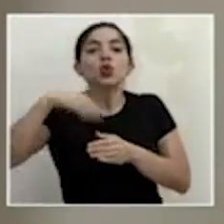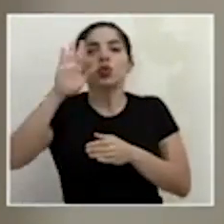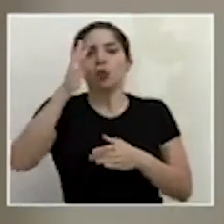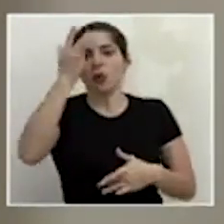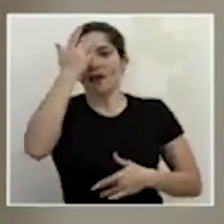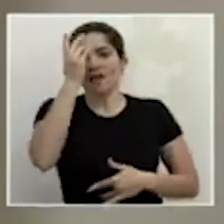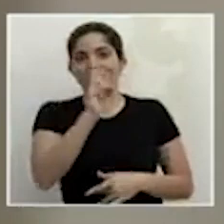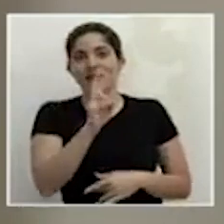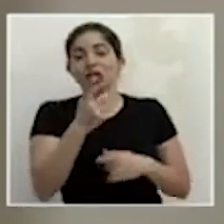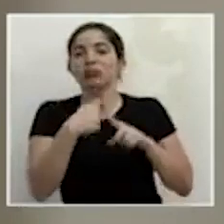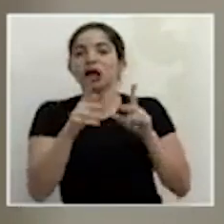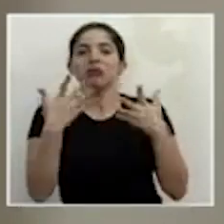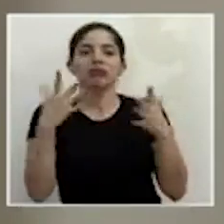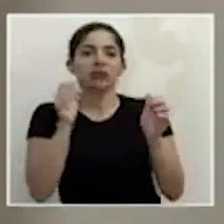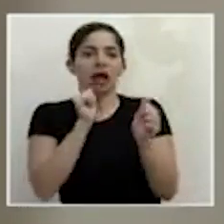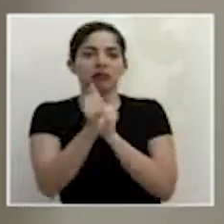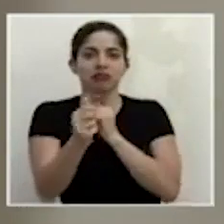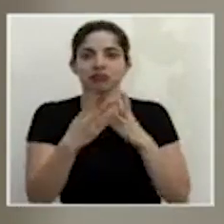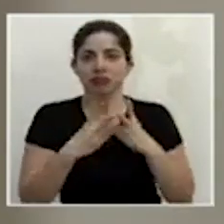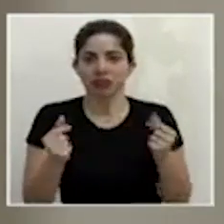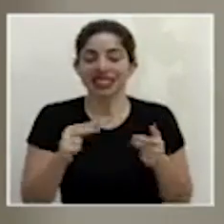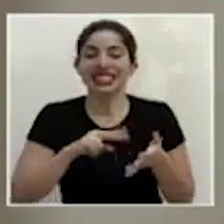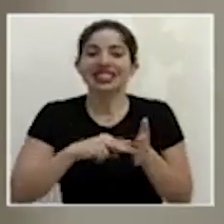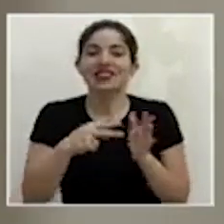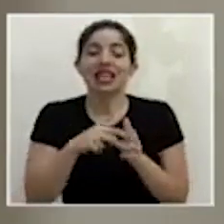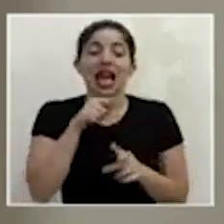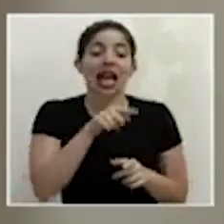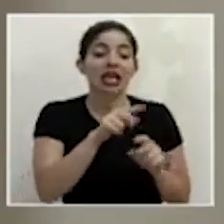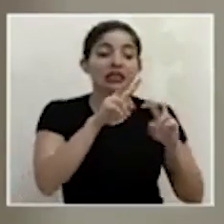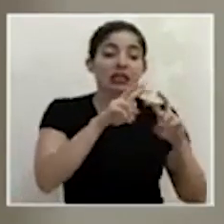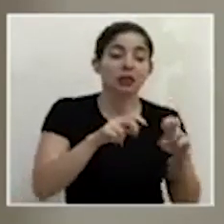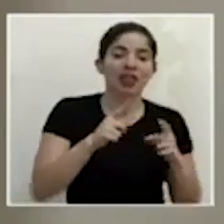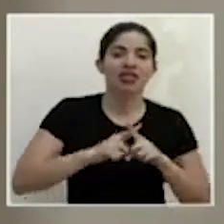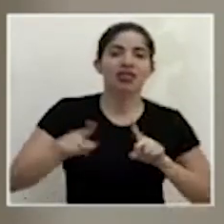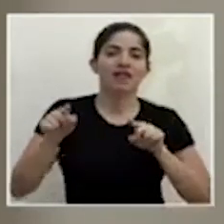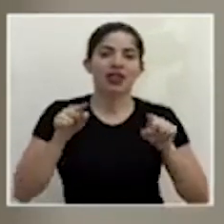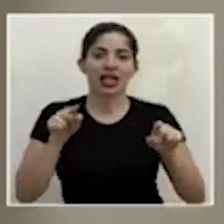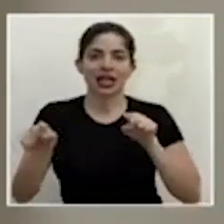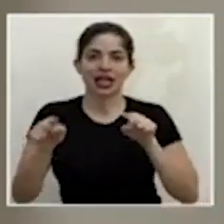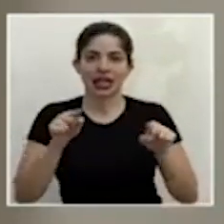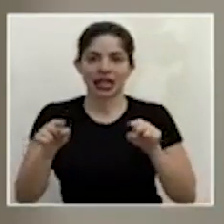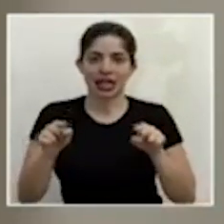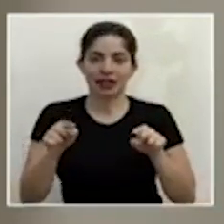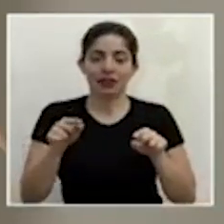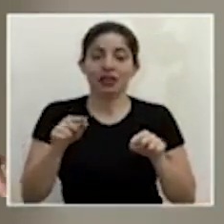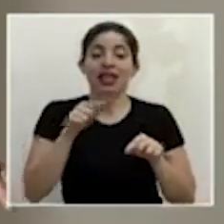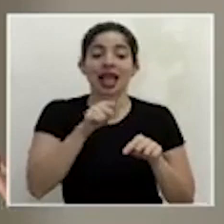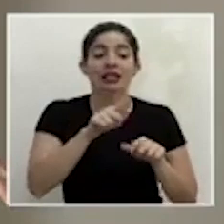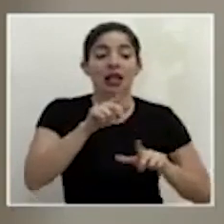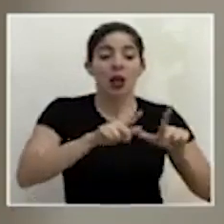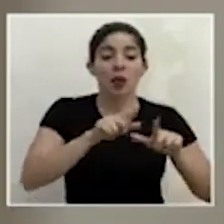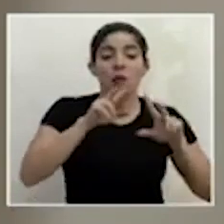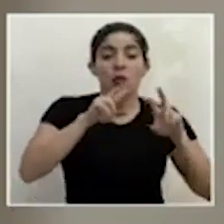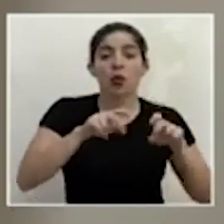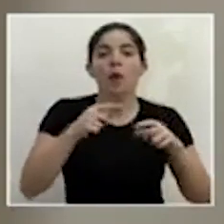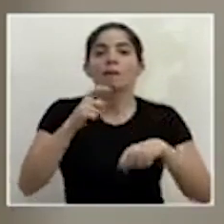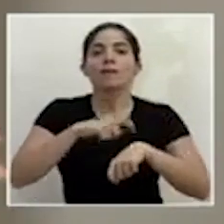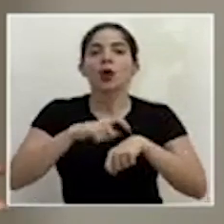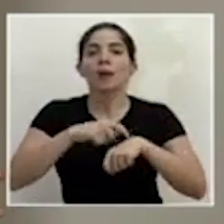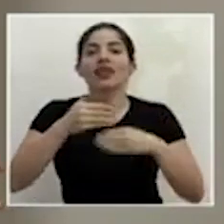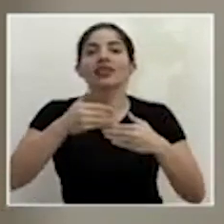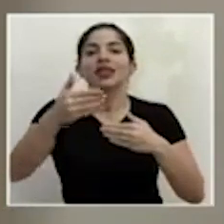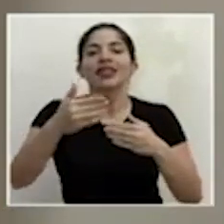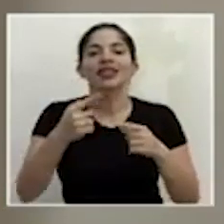virus pero que ya lo superaron entonces son dos tipos de pruebas que se usan en diferentes momentos con diferente